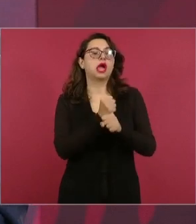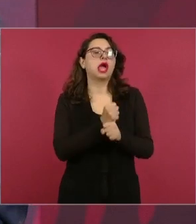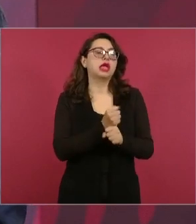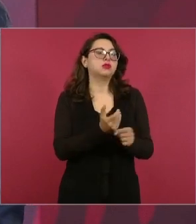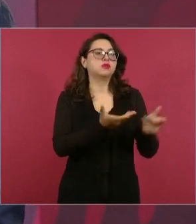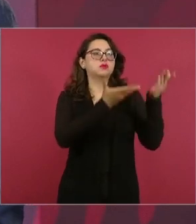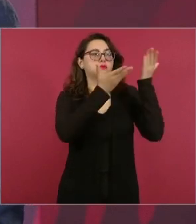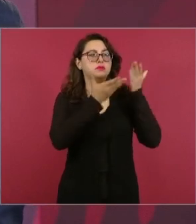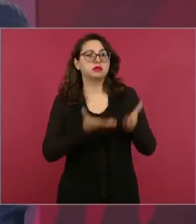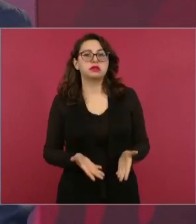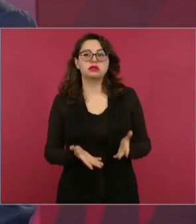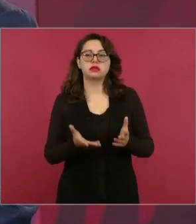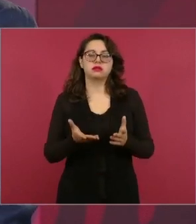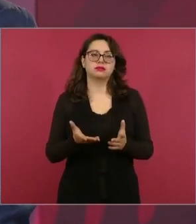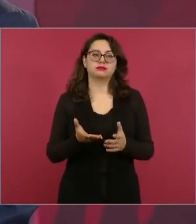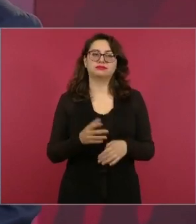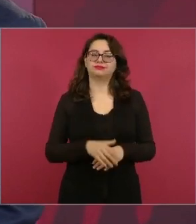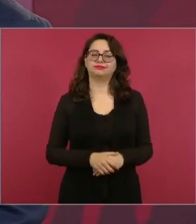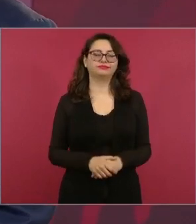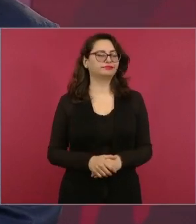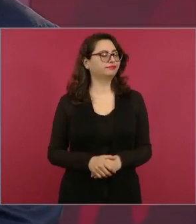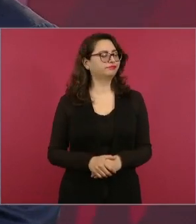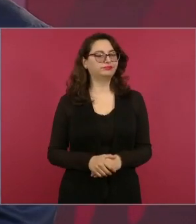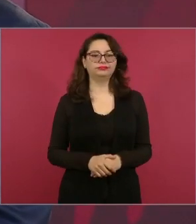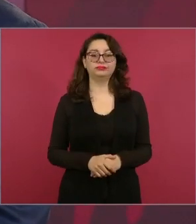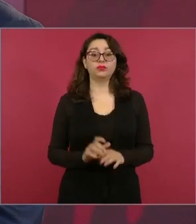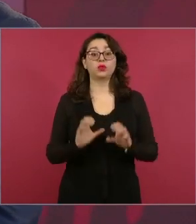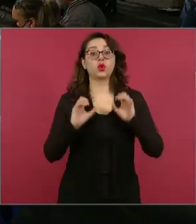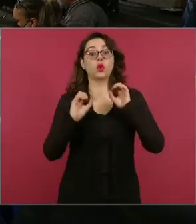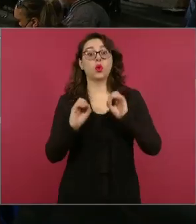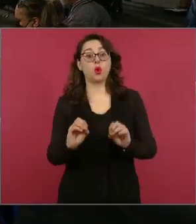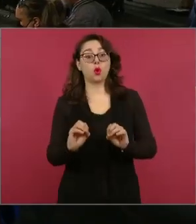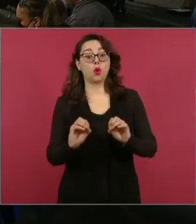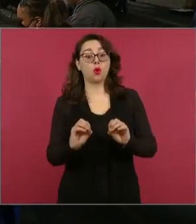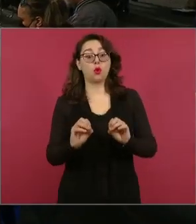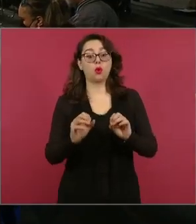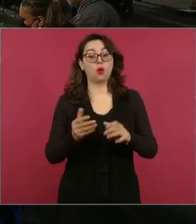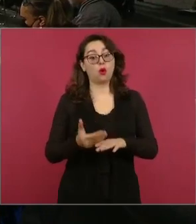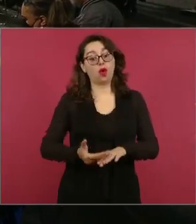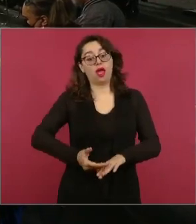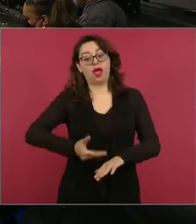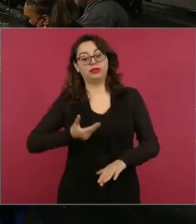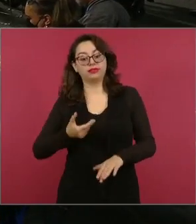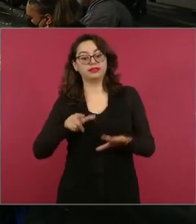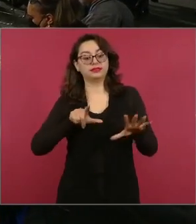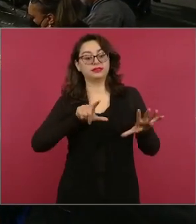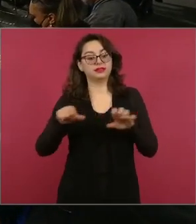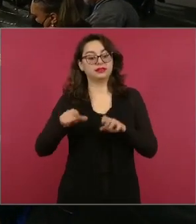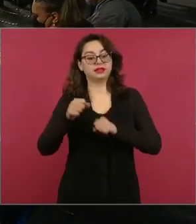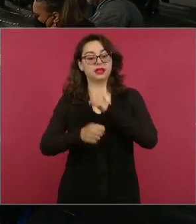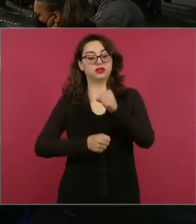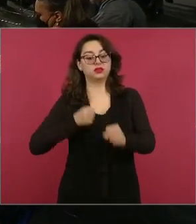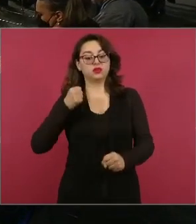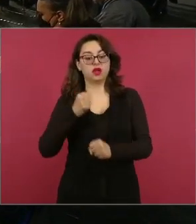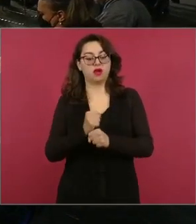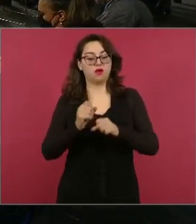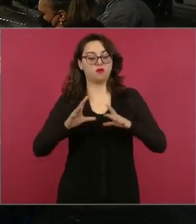lo que se inició hace 700 años con la fundación de Tenochtitlán,